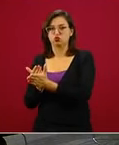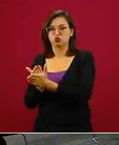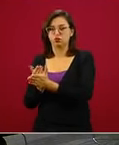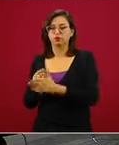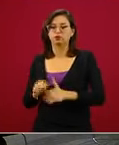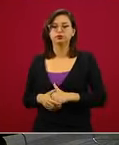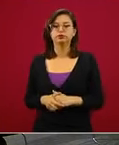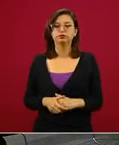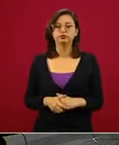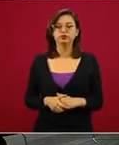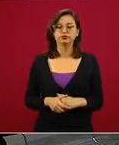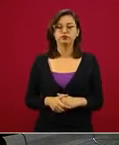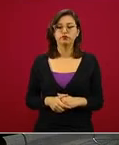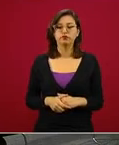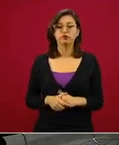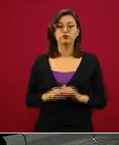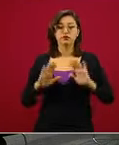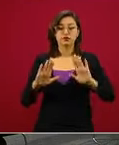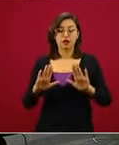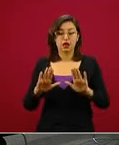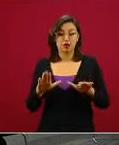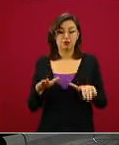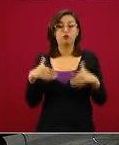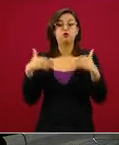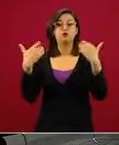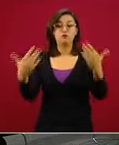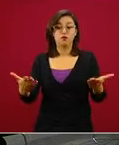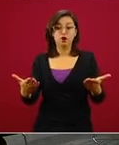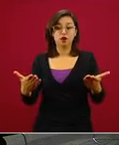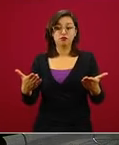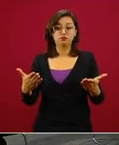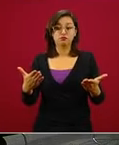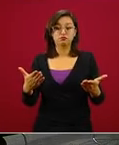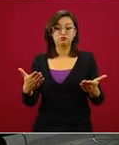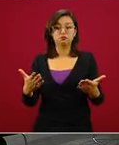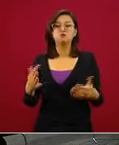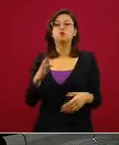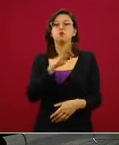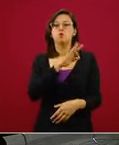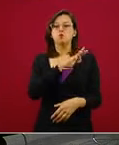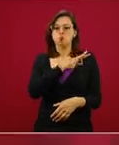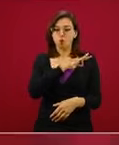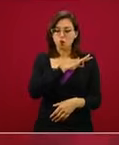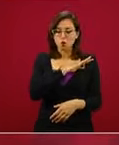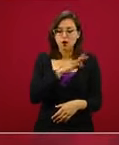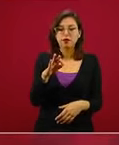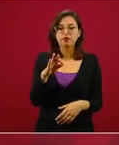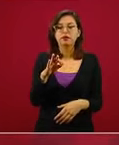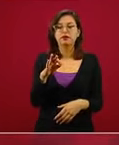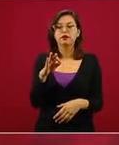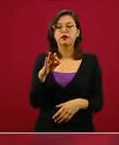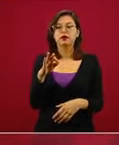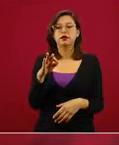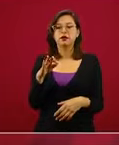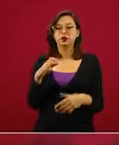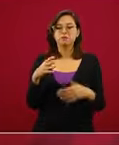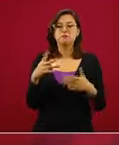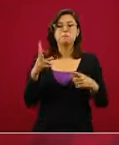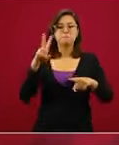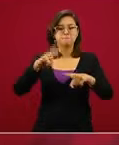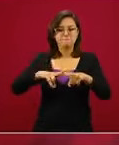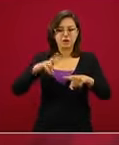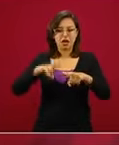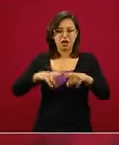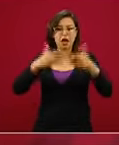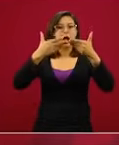Y en el espacio público podrán empezar a operar espacio público abierto, pero